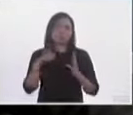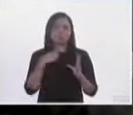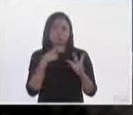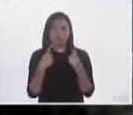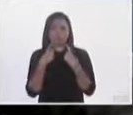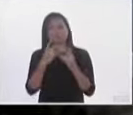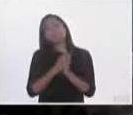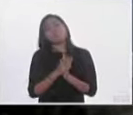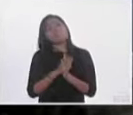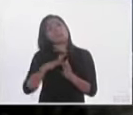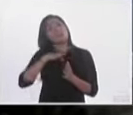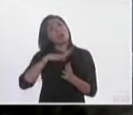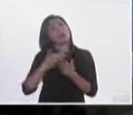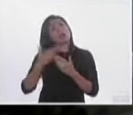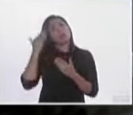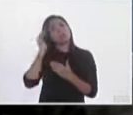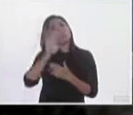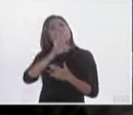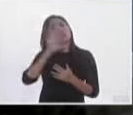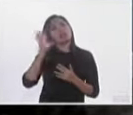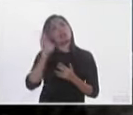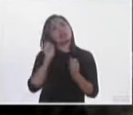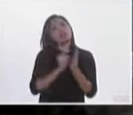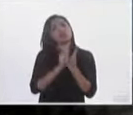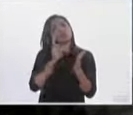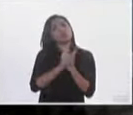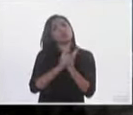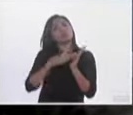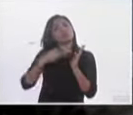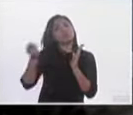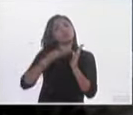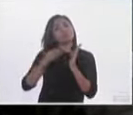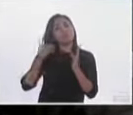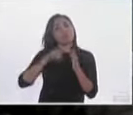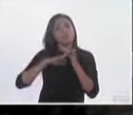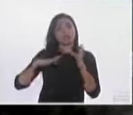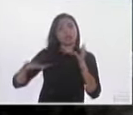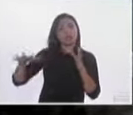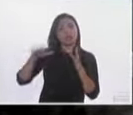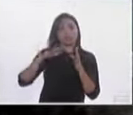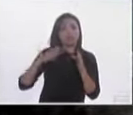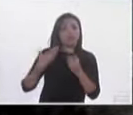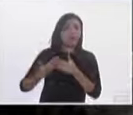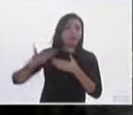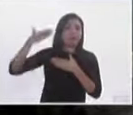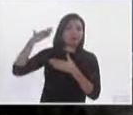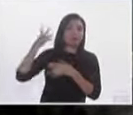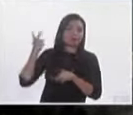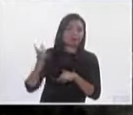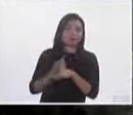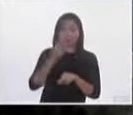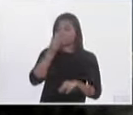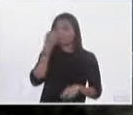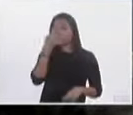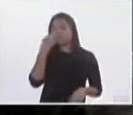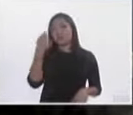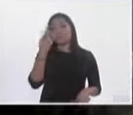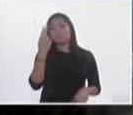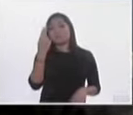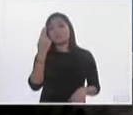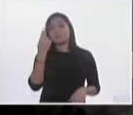ejemplo, hubo 500 solicitudes para ser candidatos independientes en todo el país en las pasadas elecciones, solamente 125